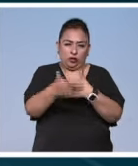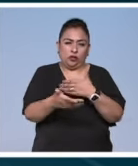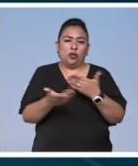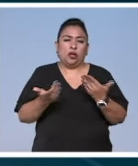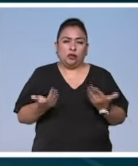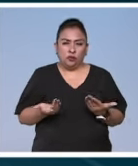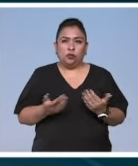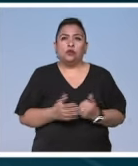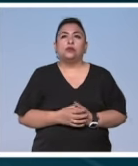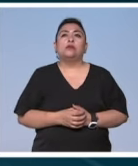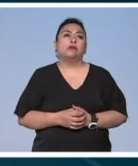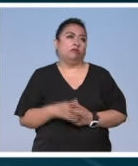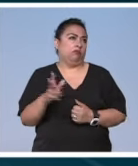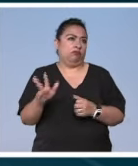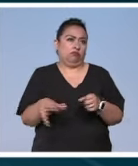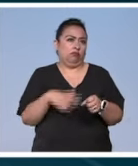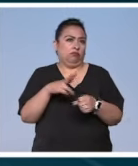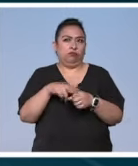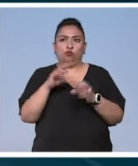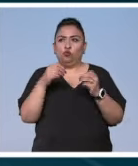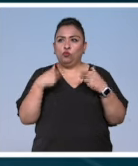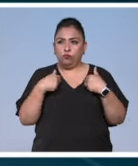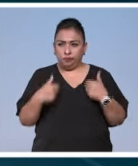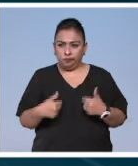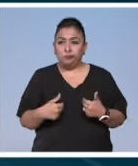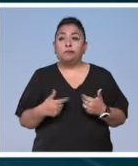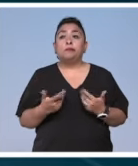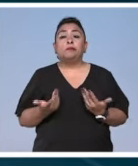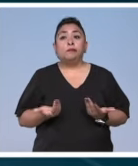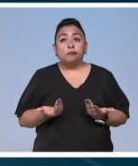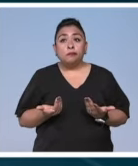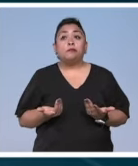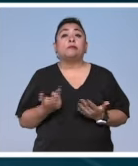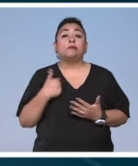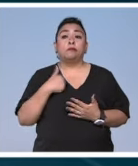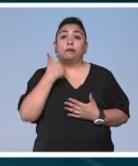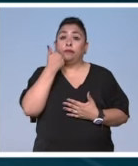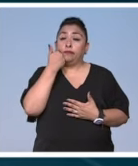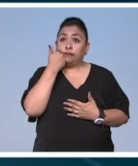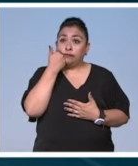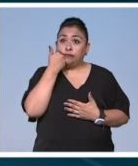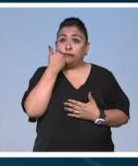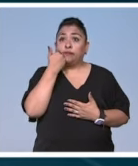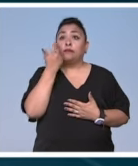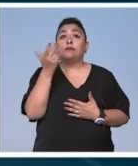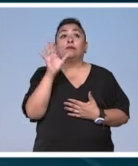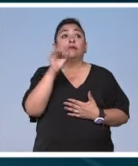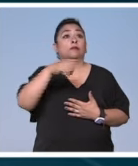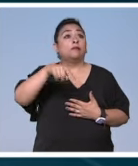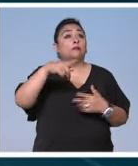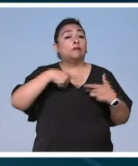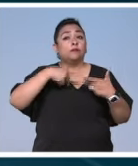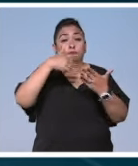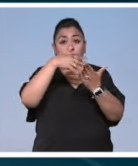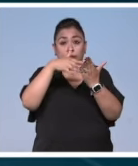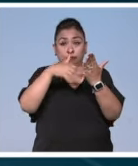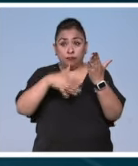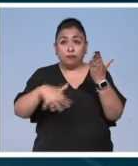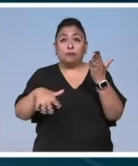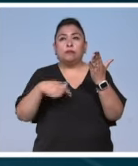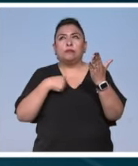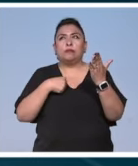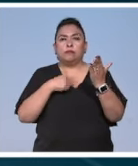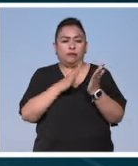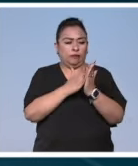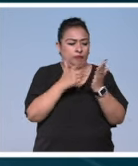naturales y humanos. Entonces, lo que me gustaría que un posible lector se llevara